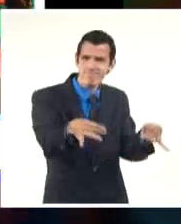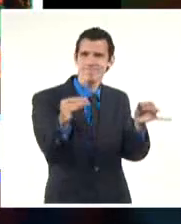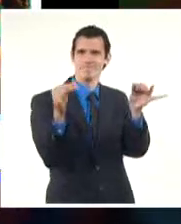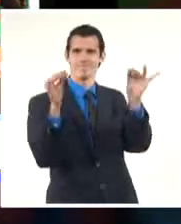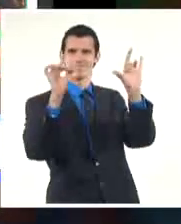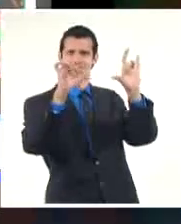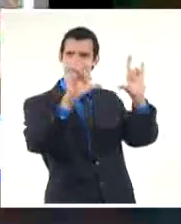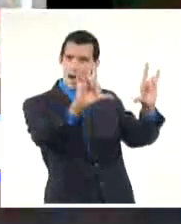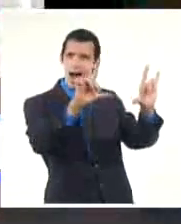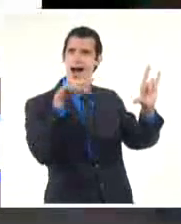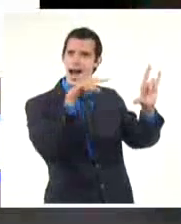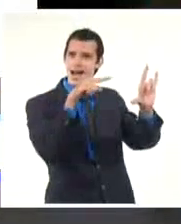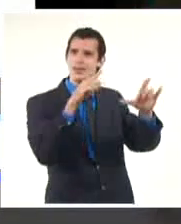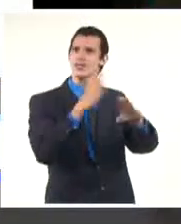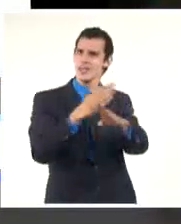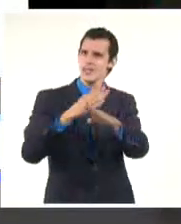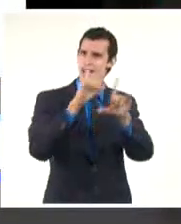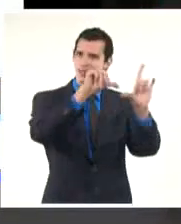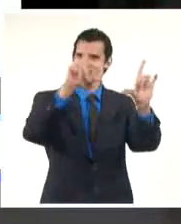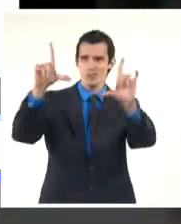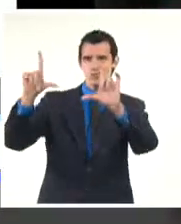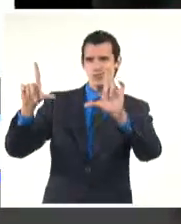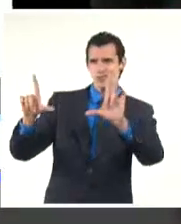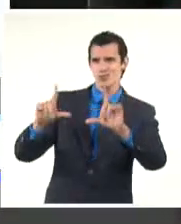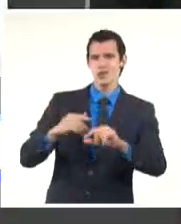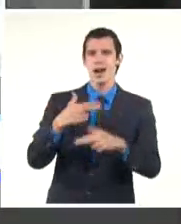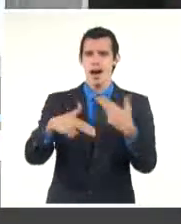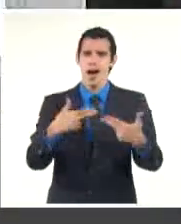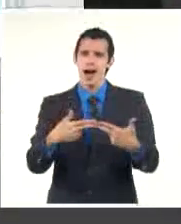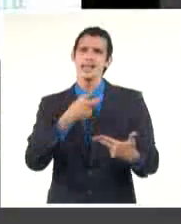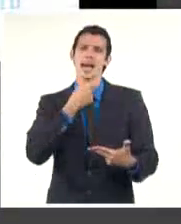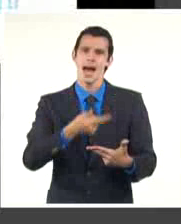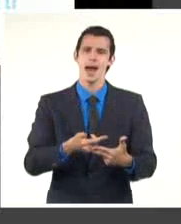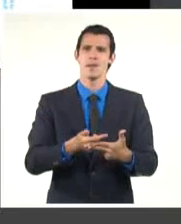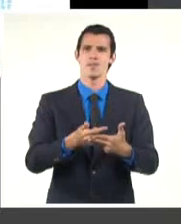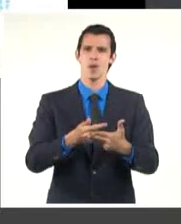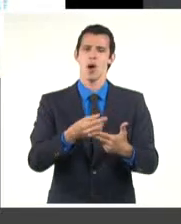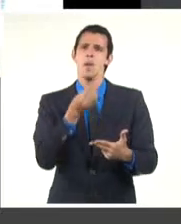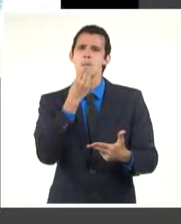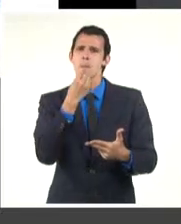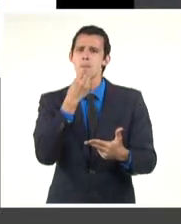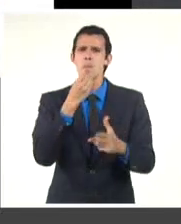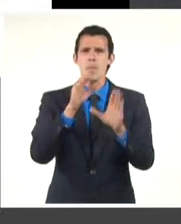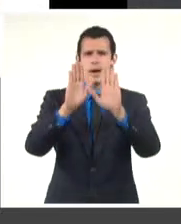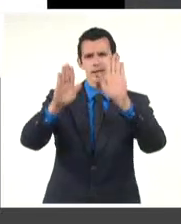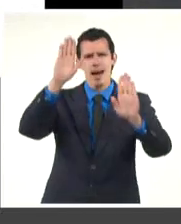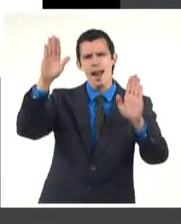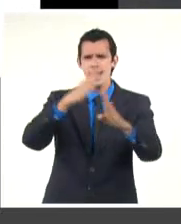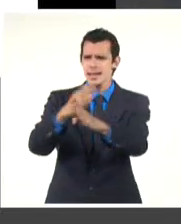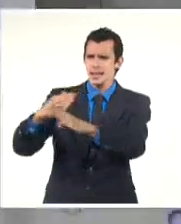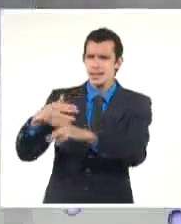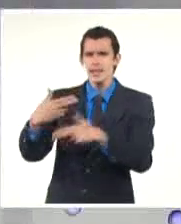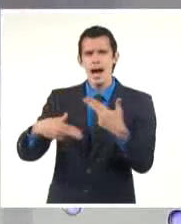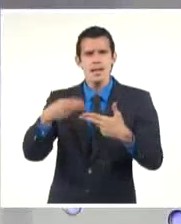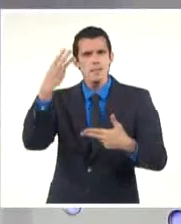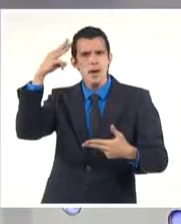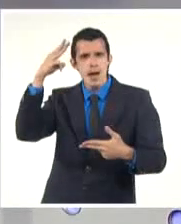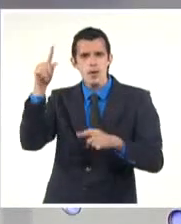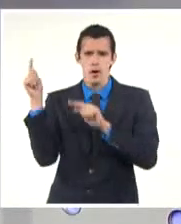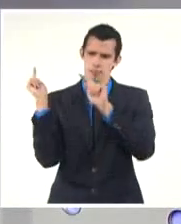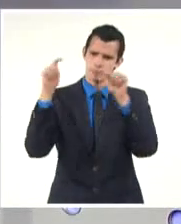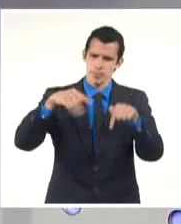Artes, así como el taller de serigrafía René Porto Carrero, respaldados por la Galería Israel Montes de México.